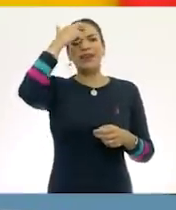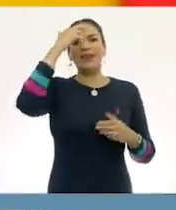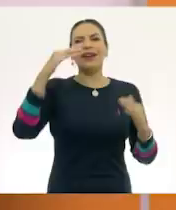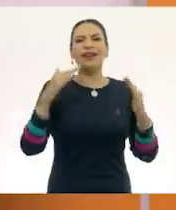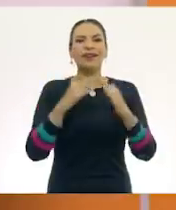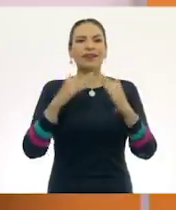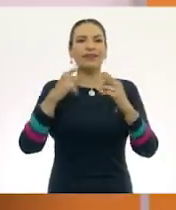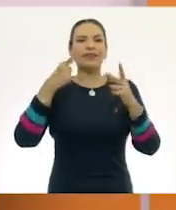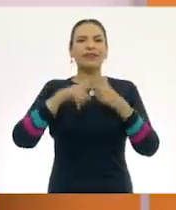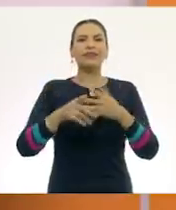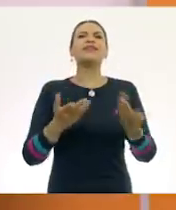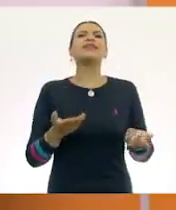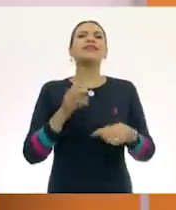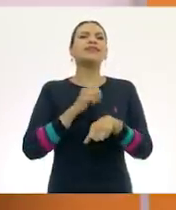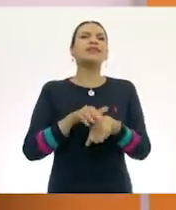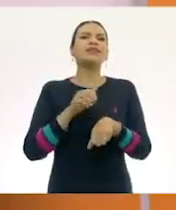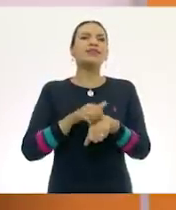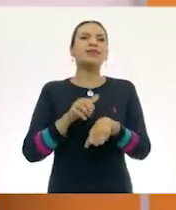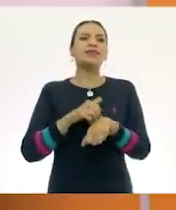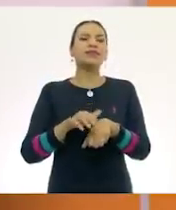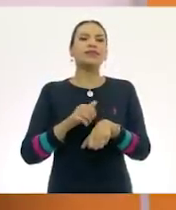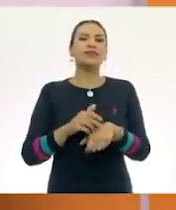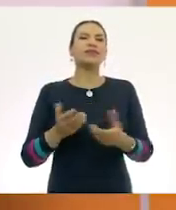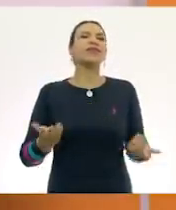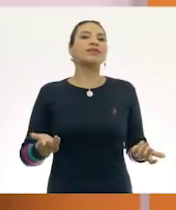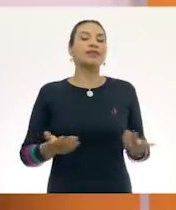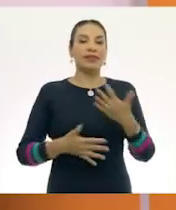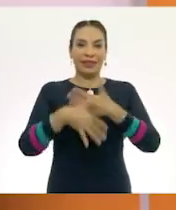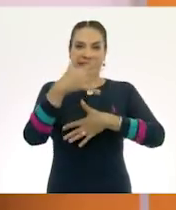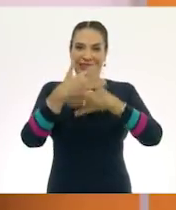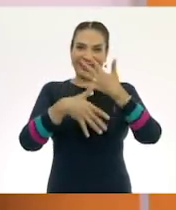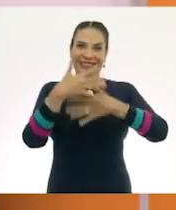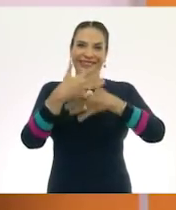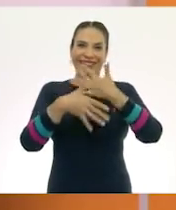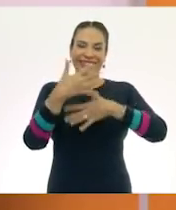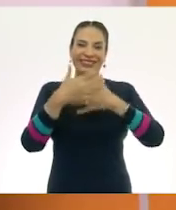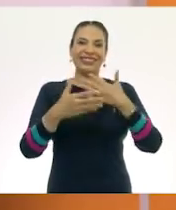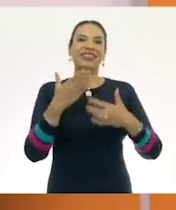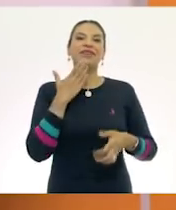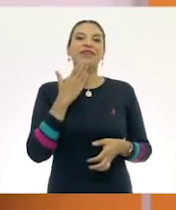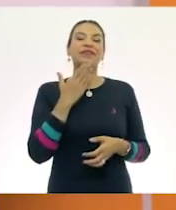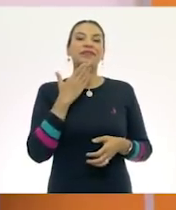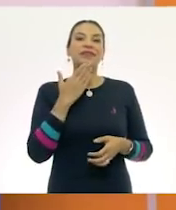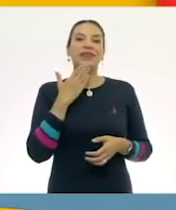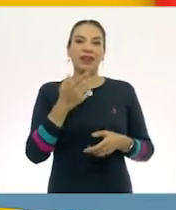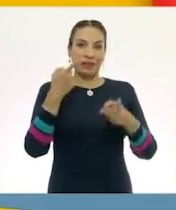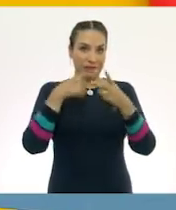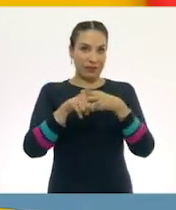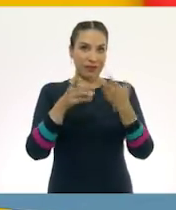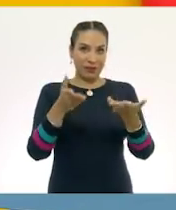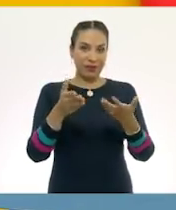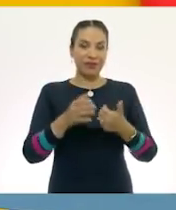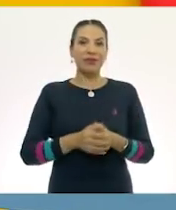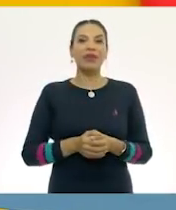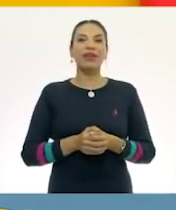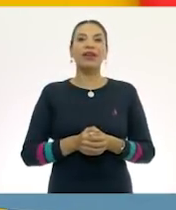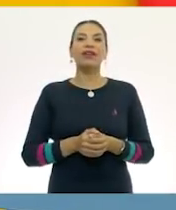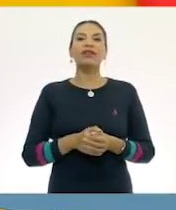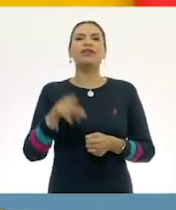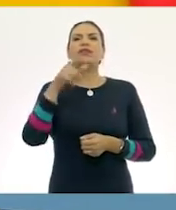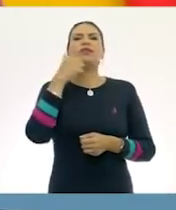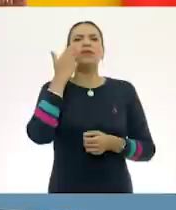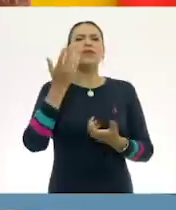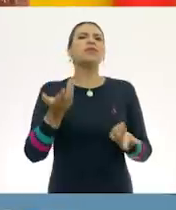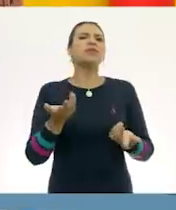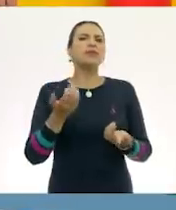casa. ¿Empezamos de qué número? Sí, del quince. Muy bien. ¿Empezamos? Ok, entonces... El que tú